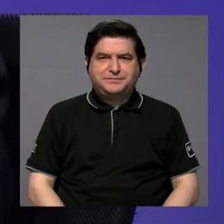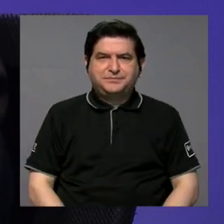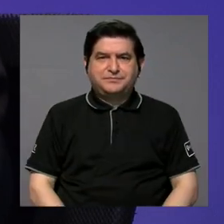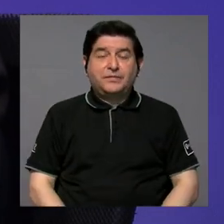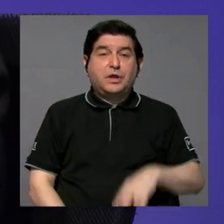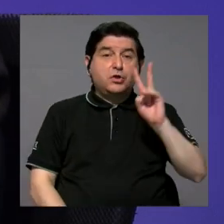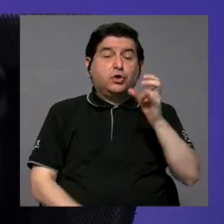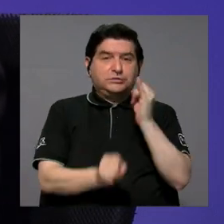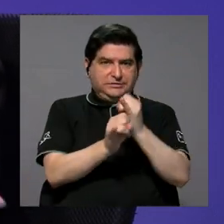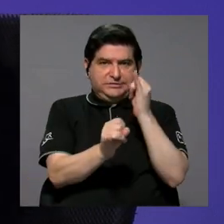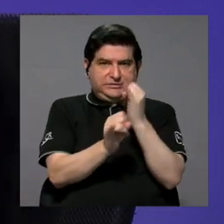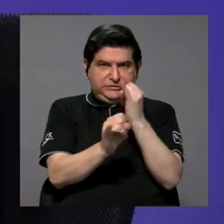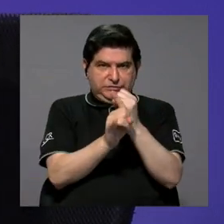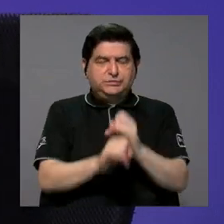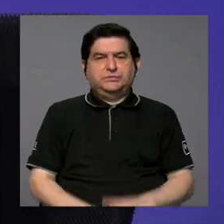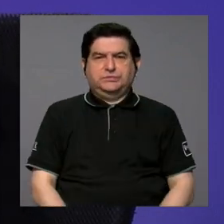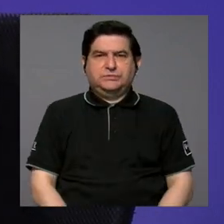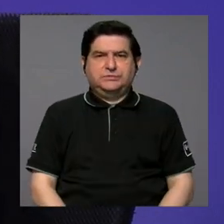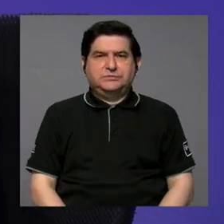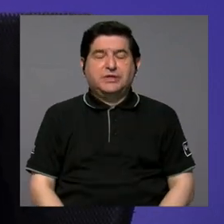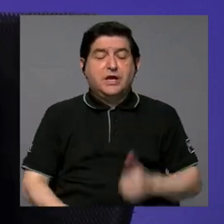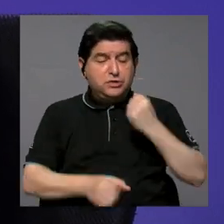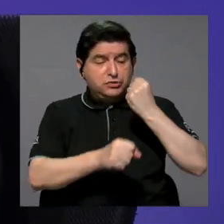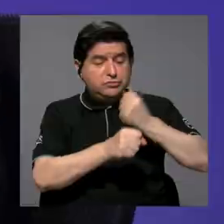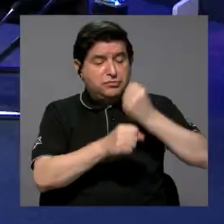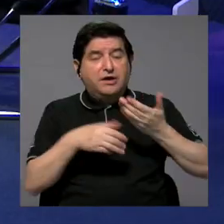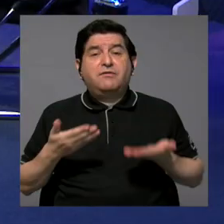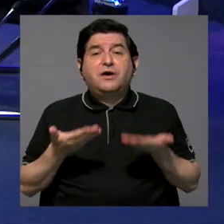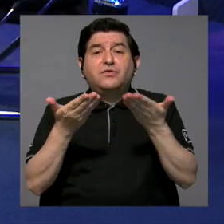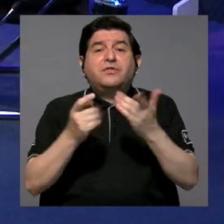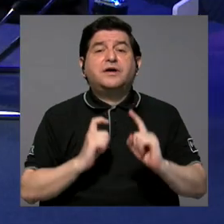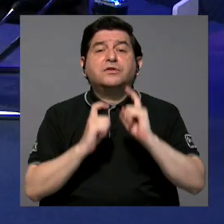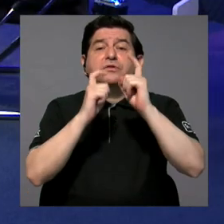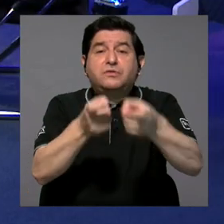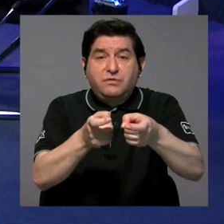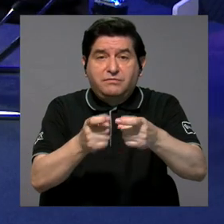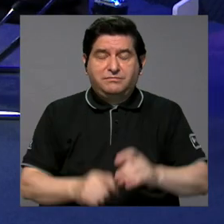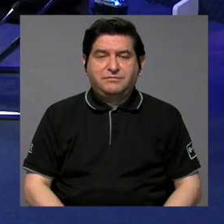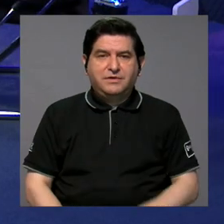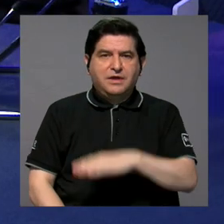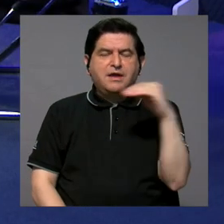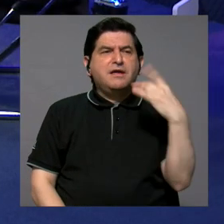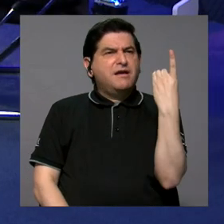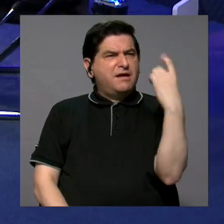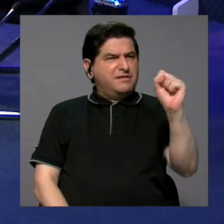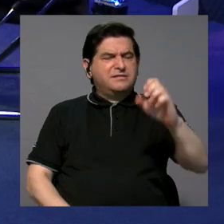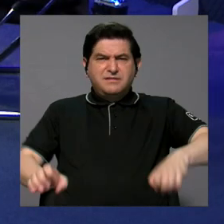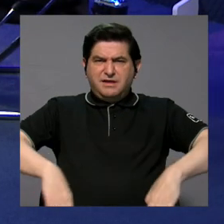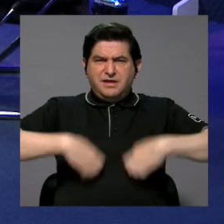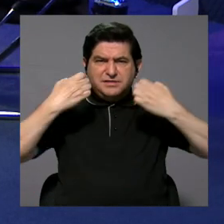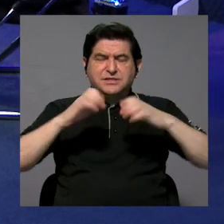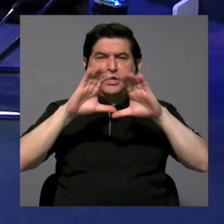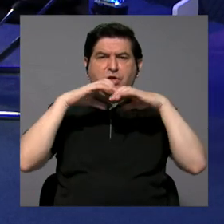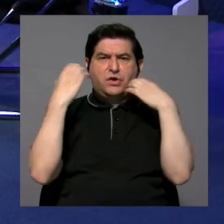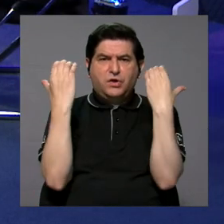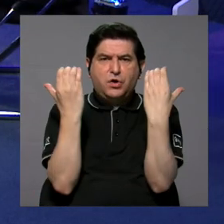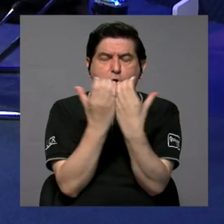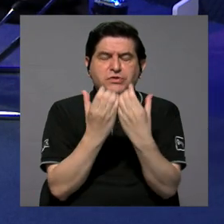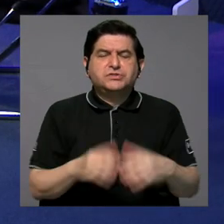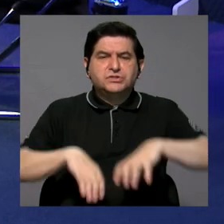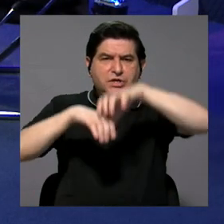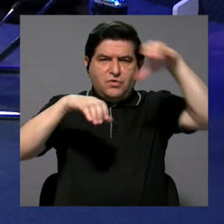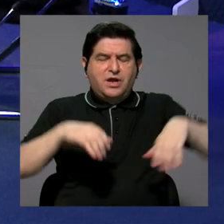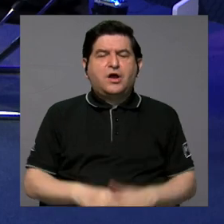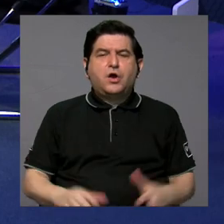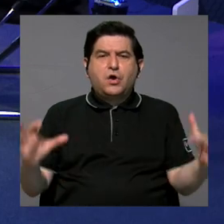docentes que dan su trabajo, lo donan y también a nivel de Zamparados existe un Consejo Cantonal de Coordinación